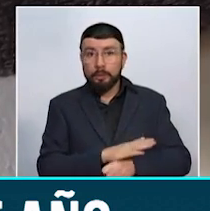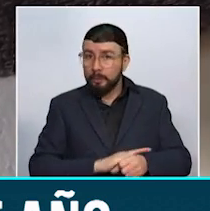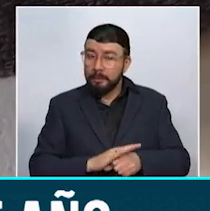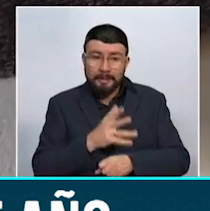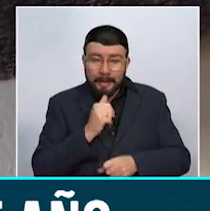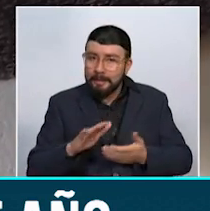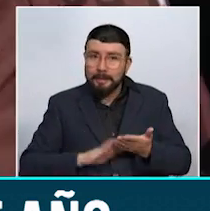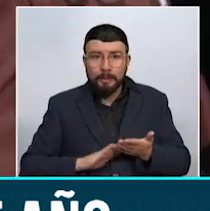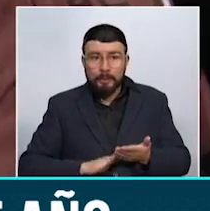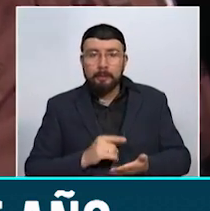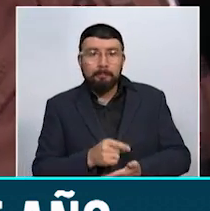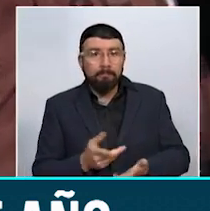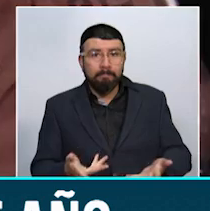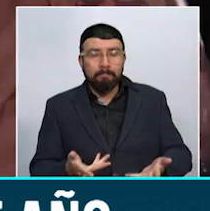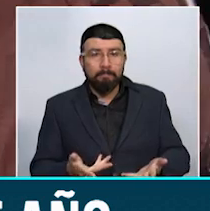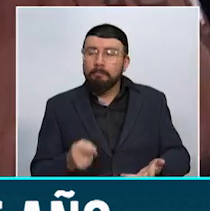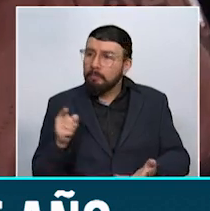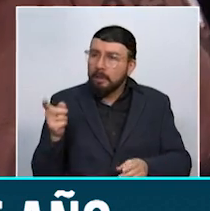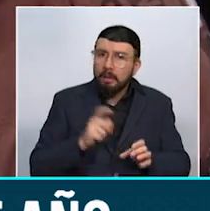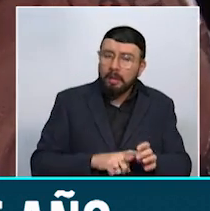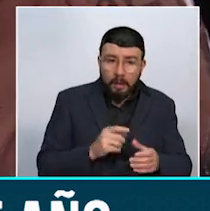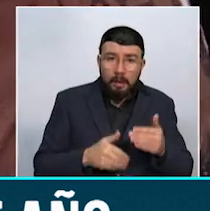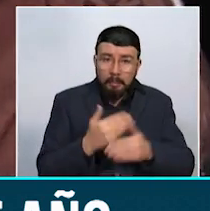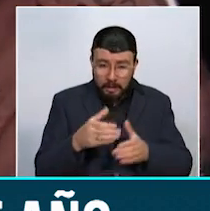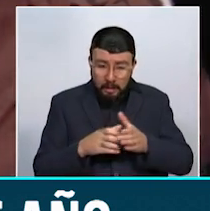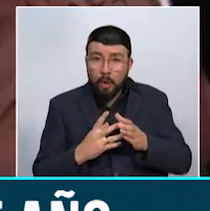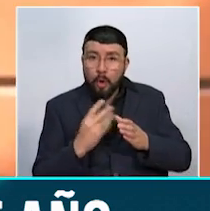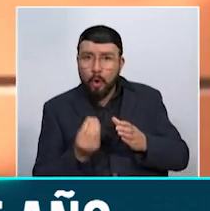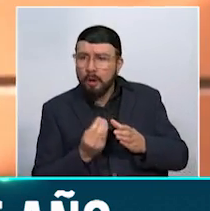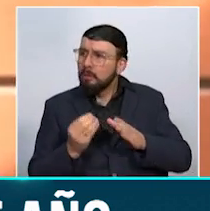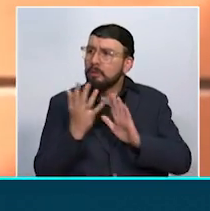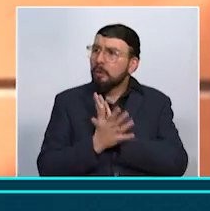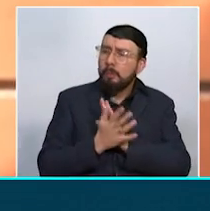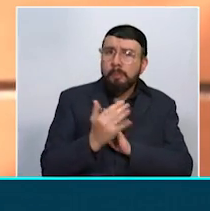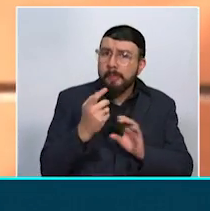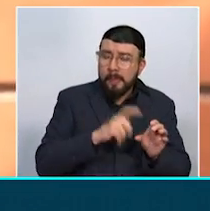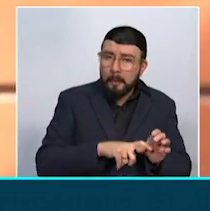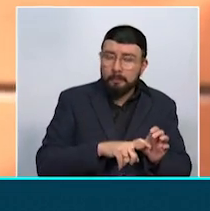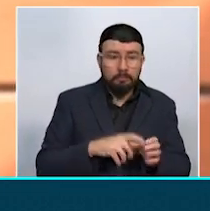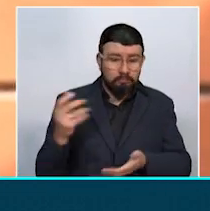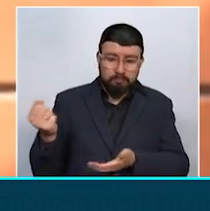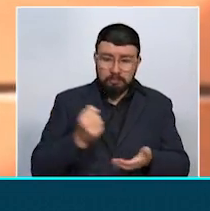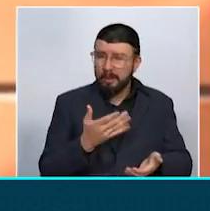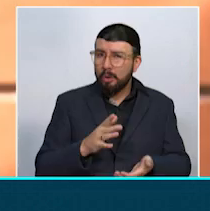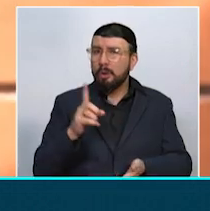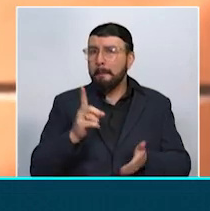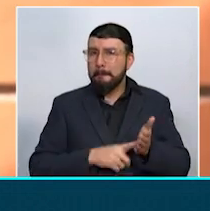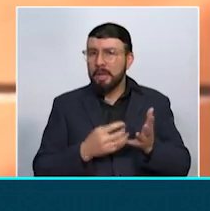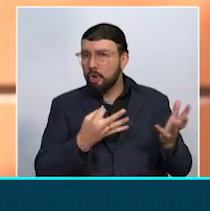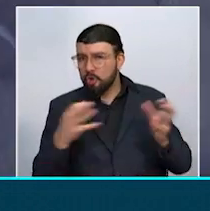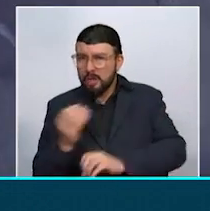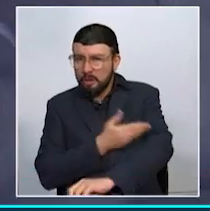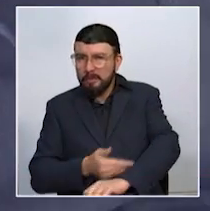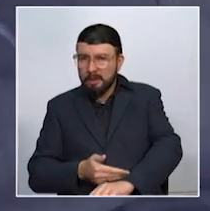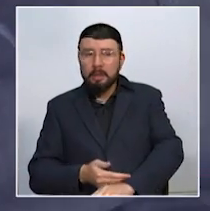sido resuelta por completo. Pese a que desde el Consejo señalaron que los recursos, al menos 1.800 millones de pesos, están